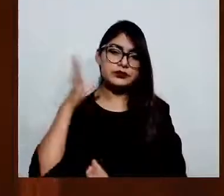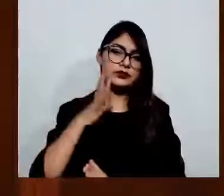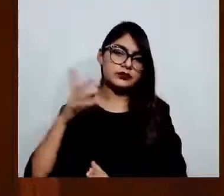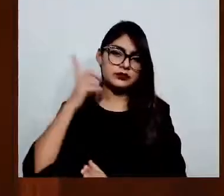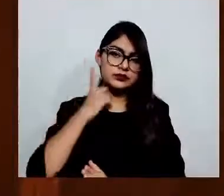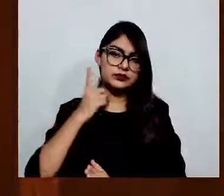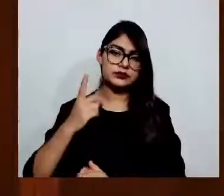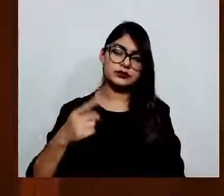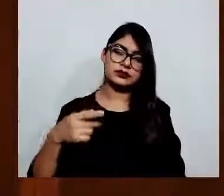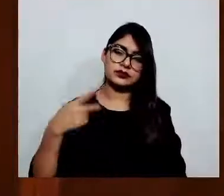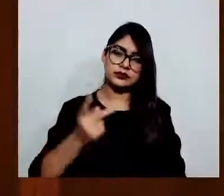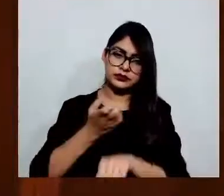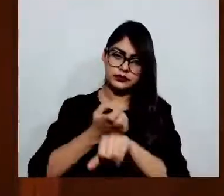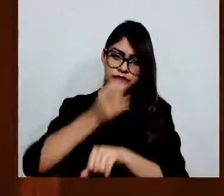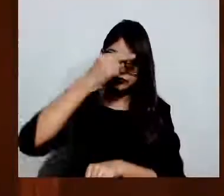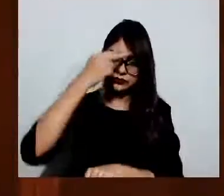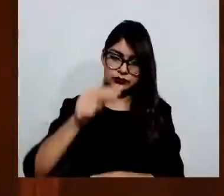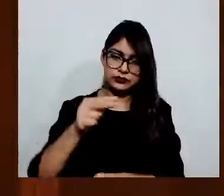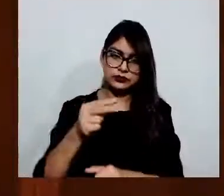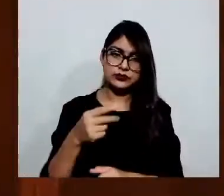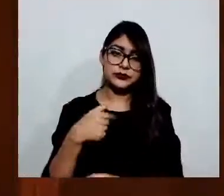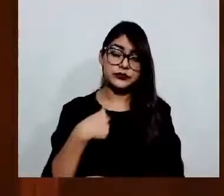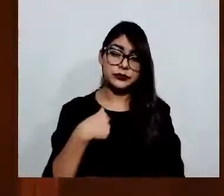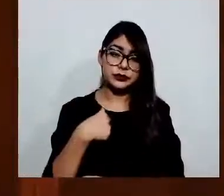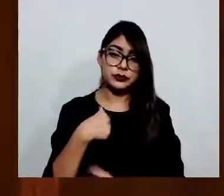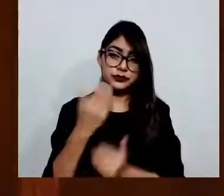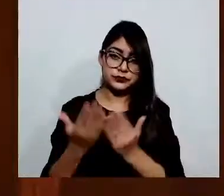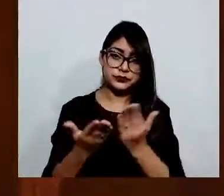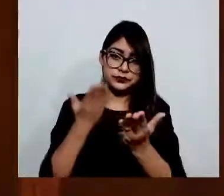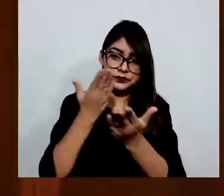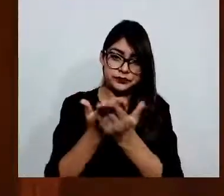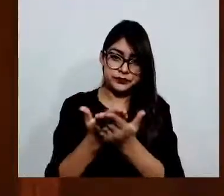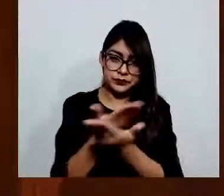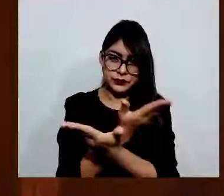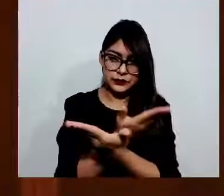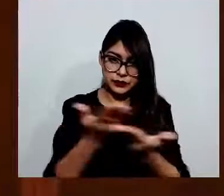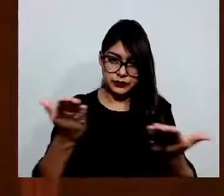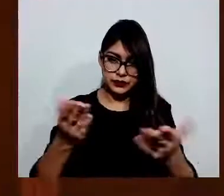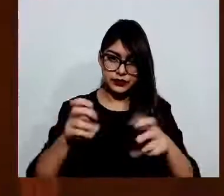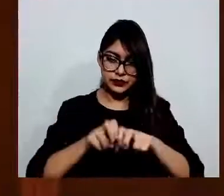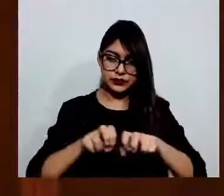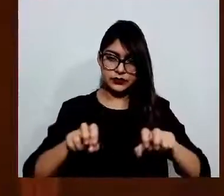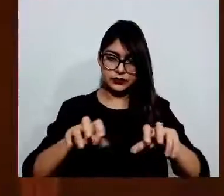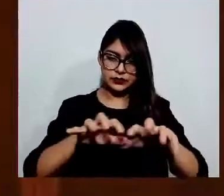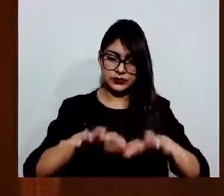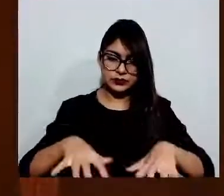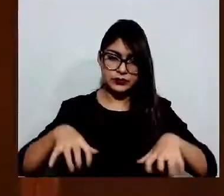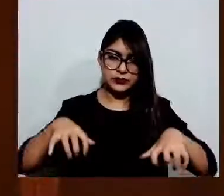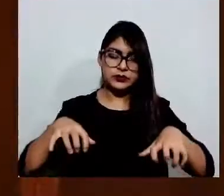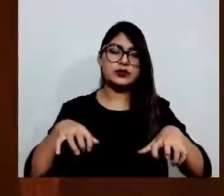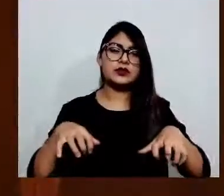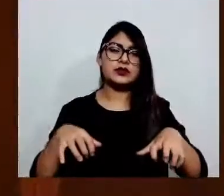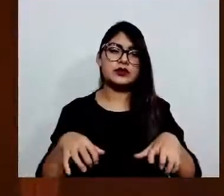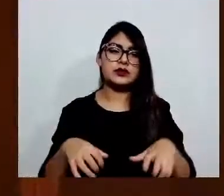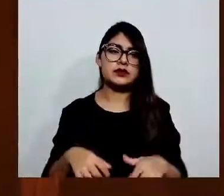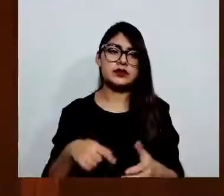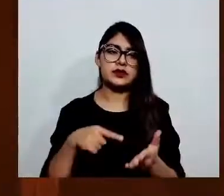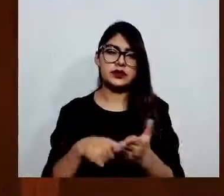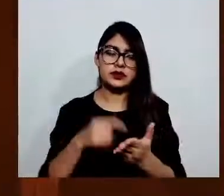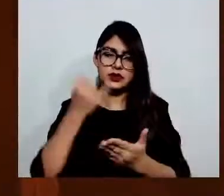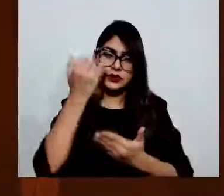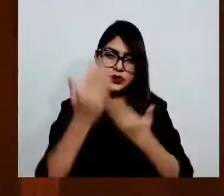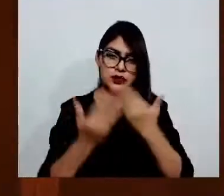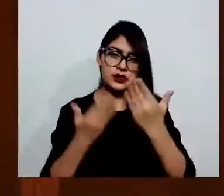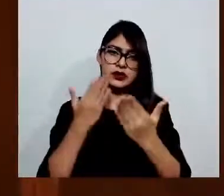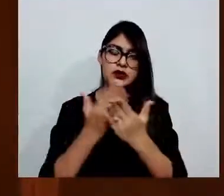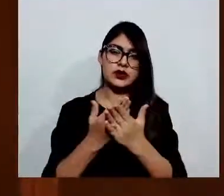consideración de este órgano legislativo la siguiente iniciativa con proyecto de decreto